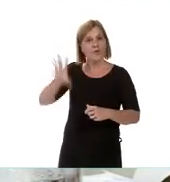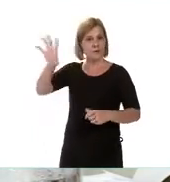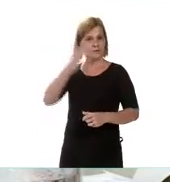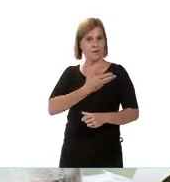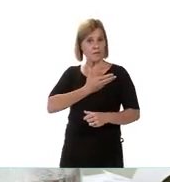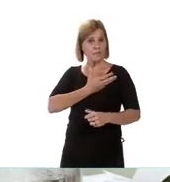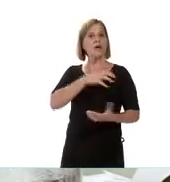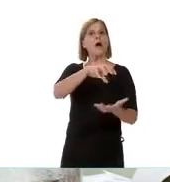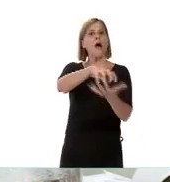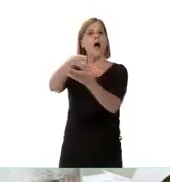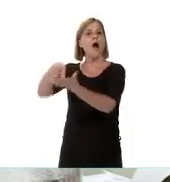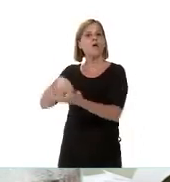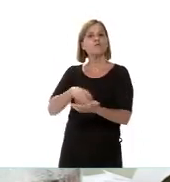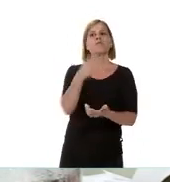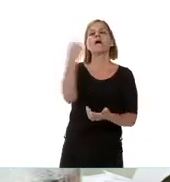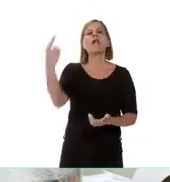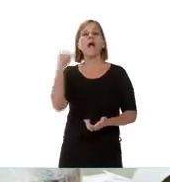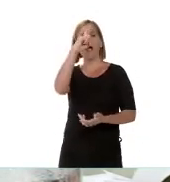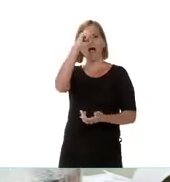hospitales que están en esa misma región.